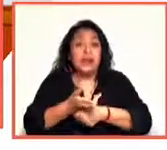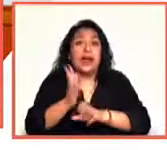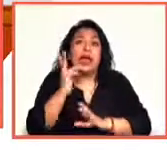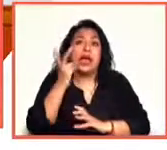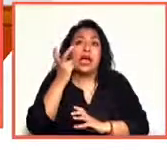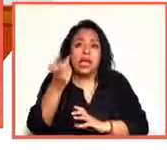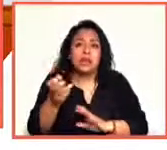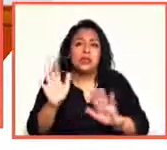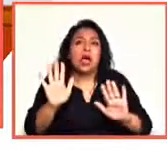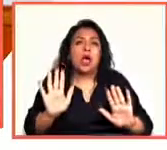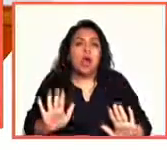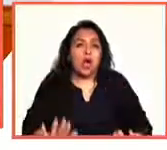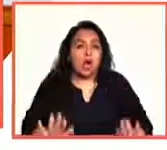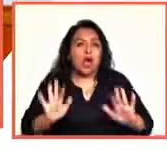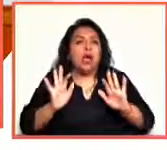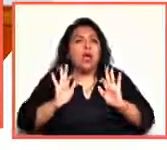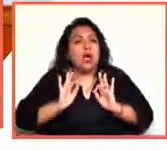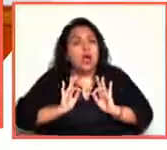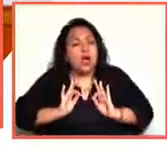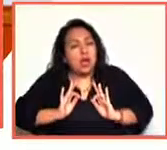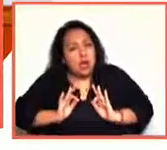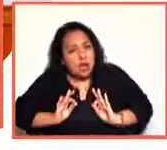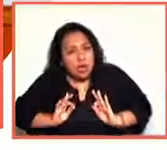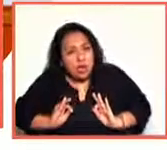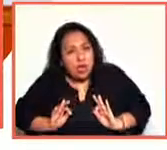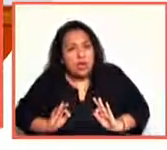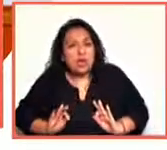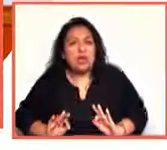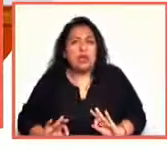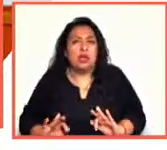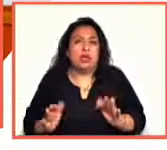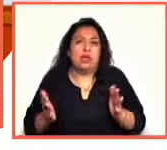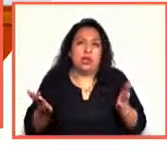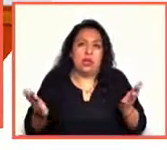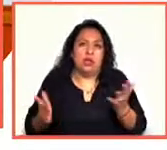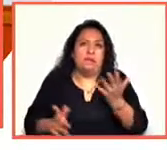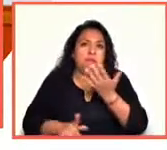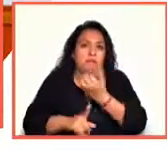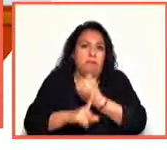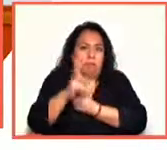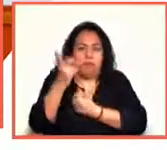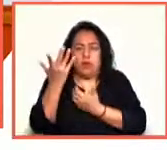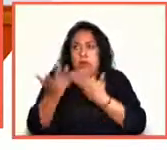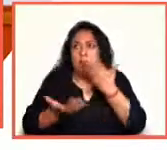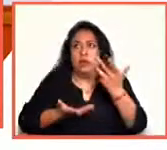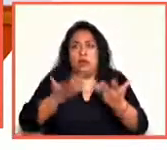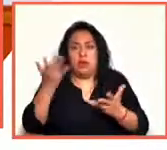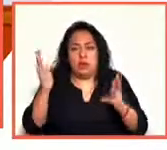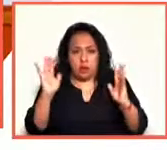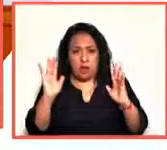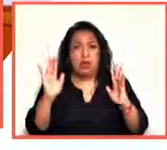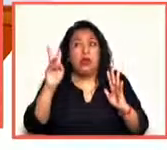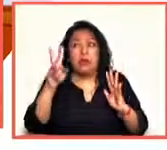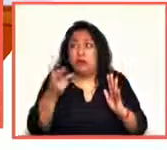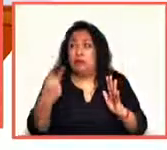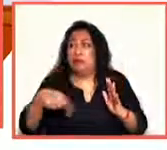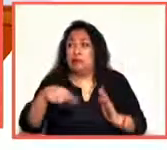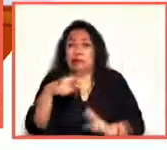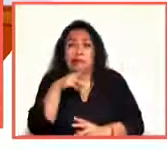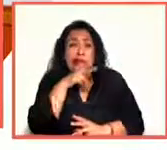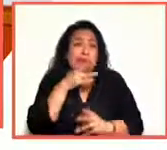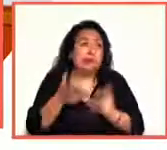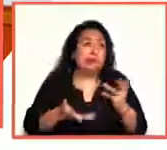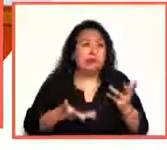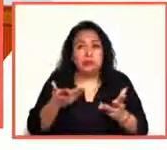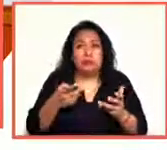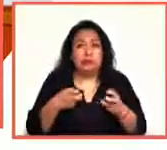mucho ya la situación, ¿no? Había ya mucha tensión. La